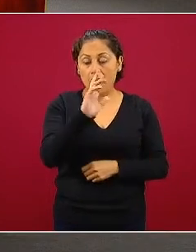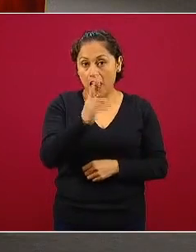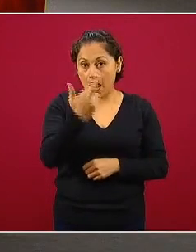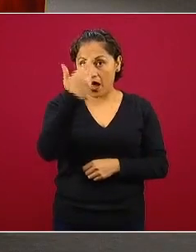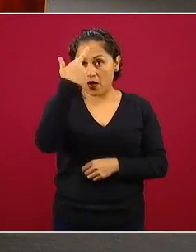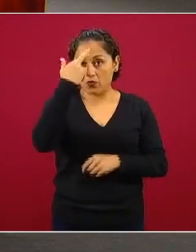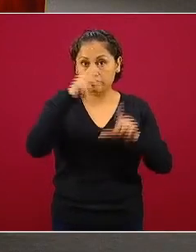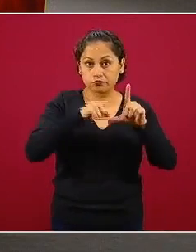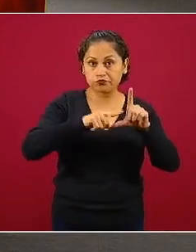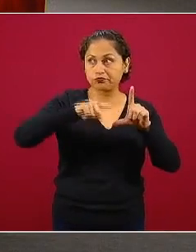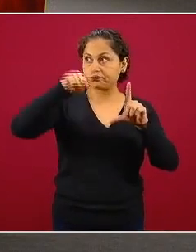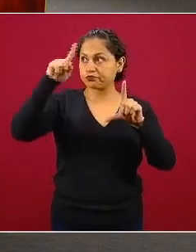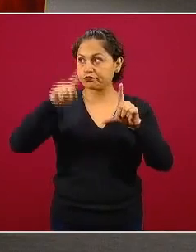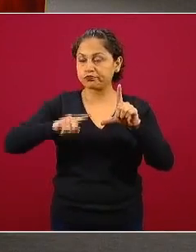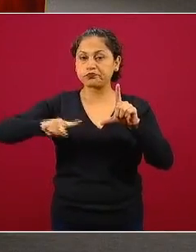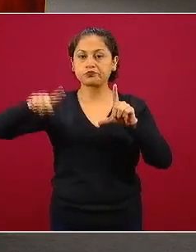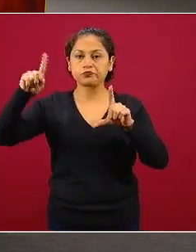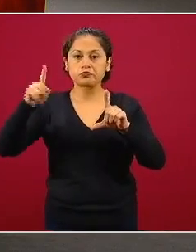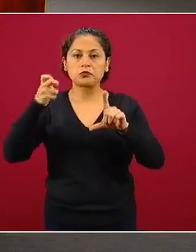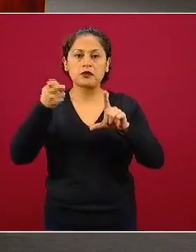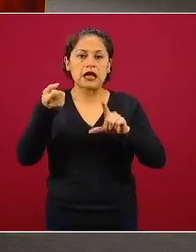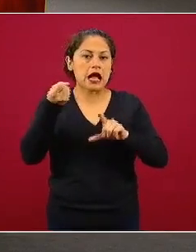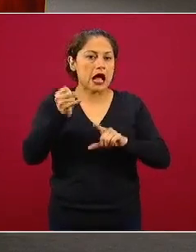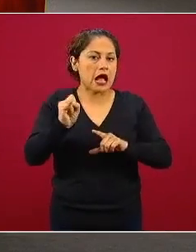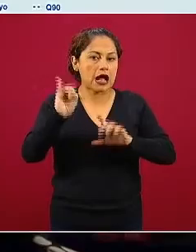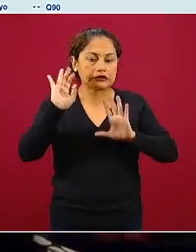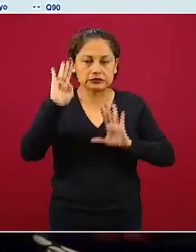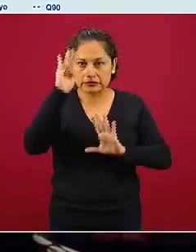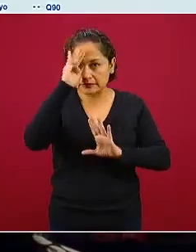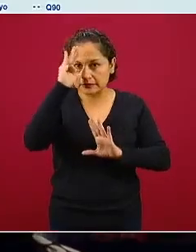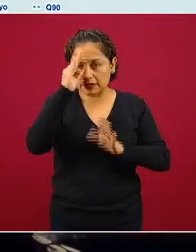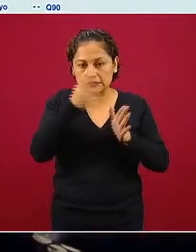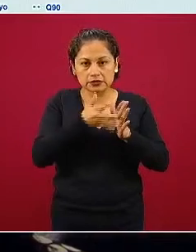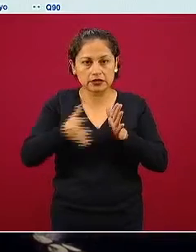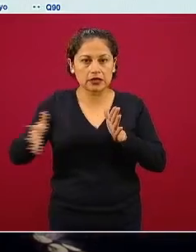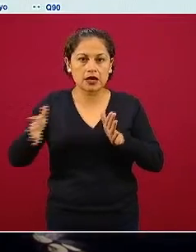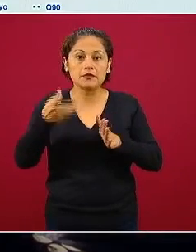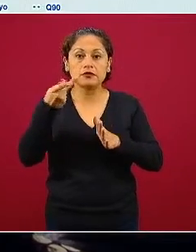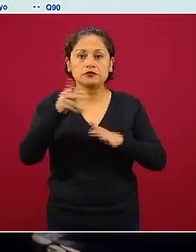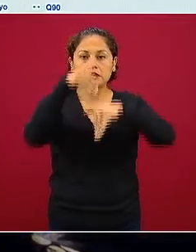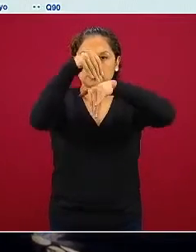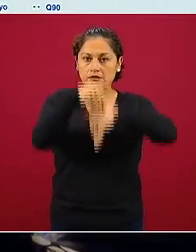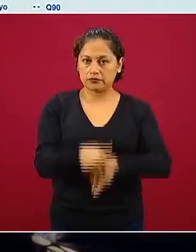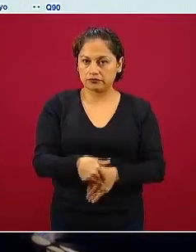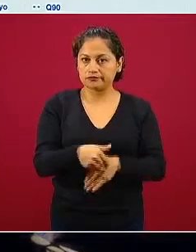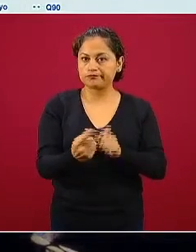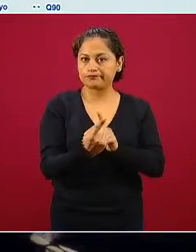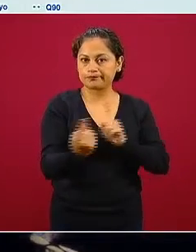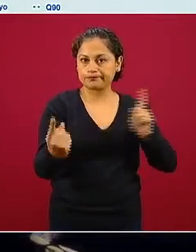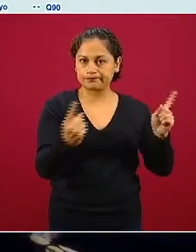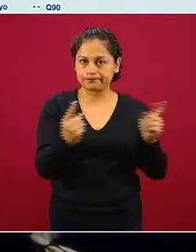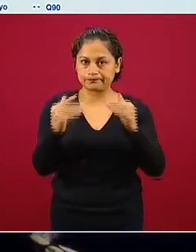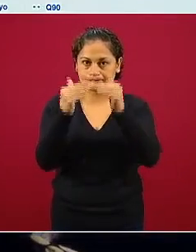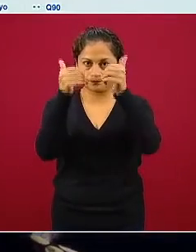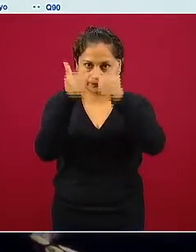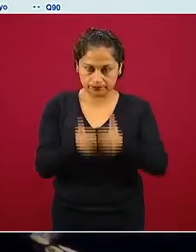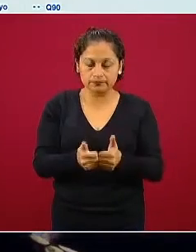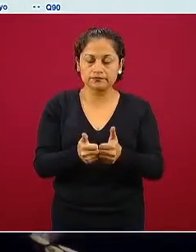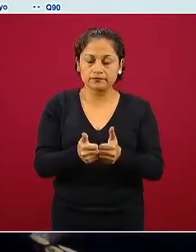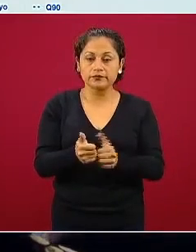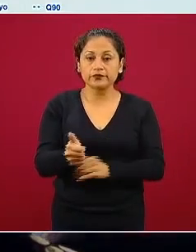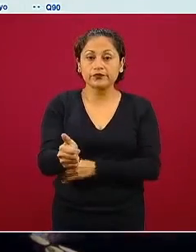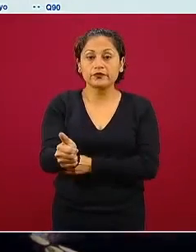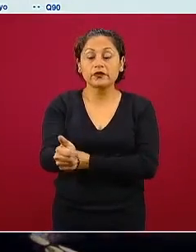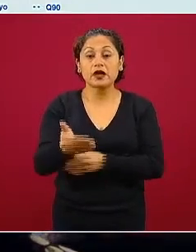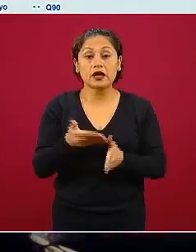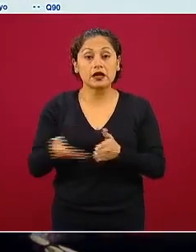son la predicción bajo las circunstancias de la jornada nacional de sana distancia en un momento dado que lo anunciaremos a lo largo